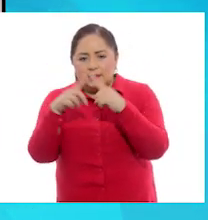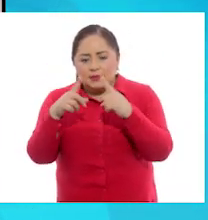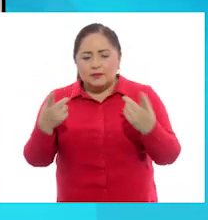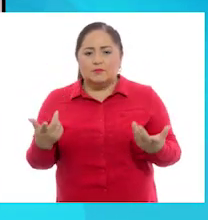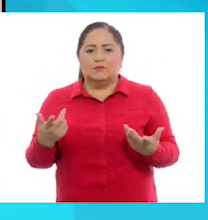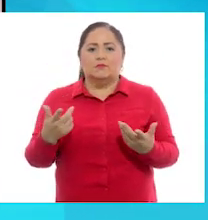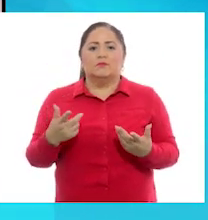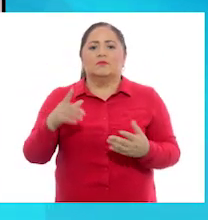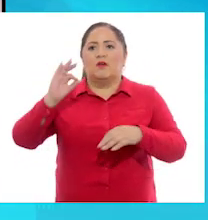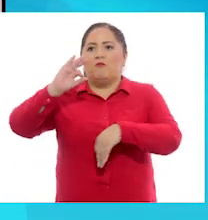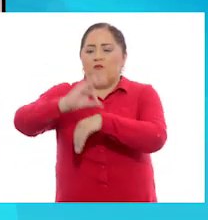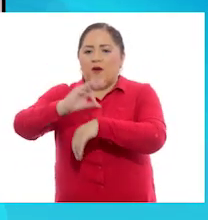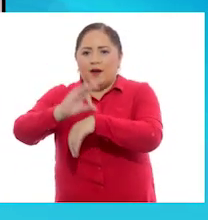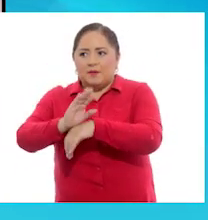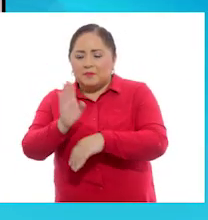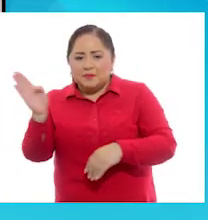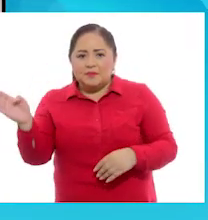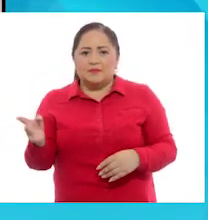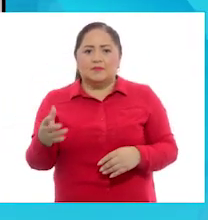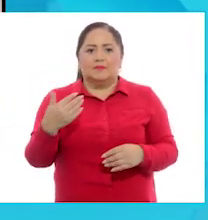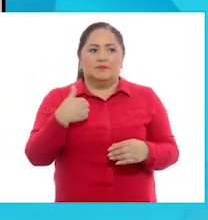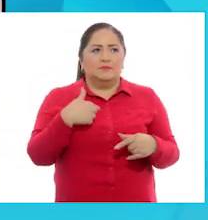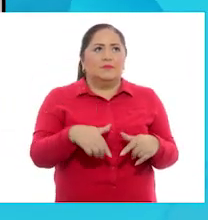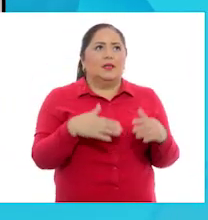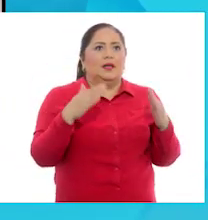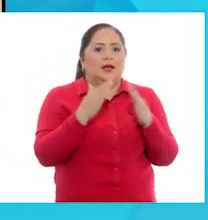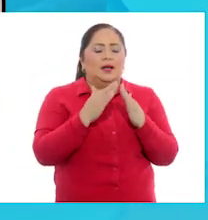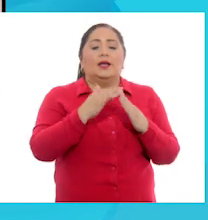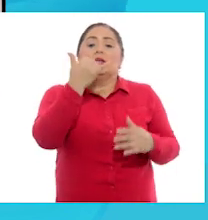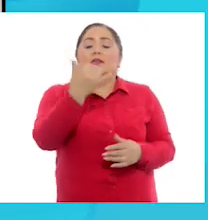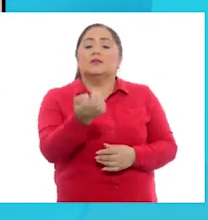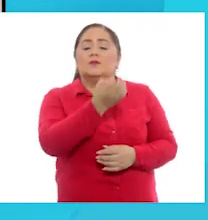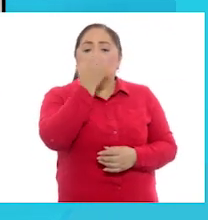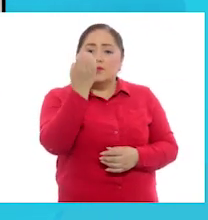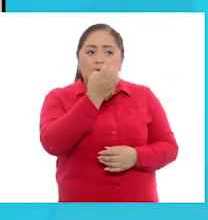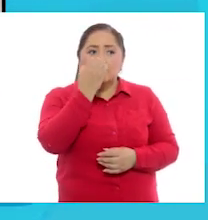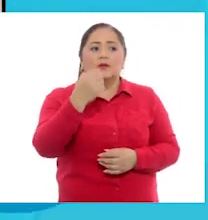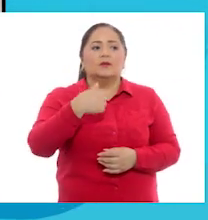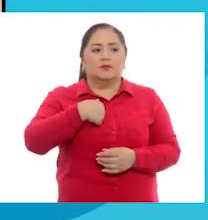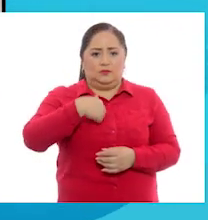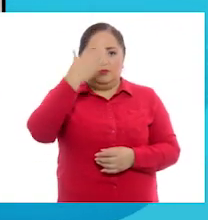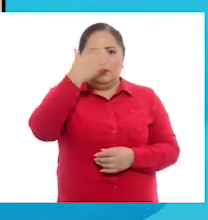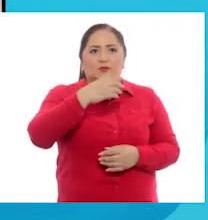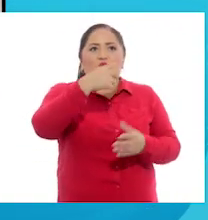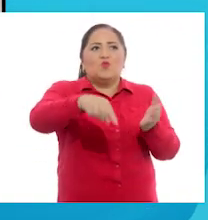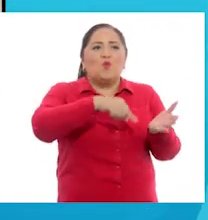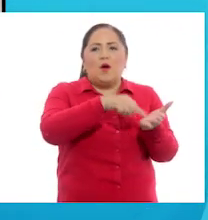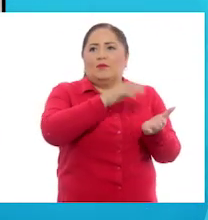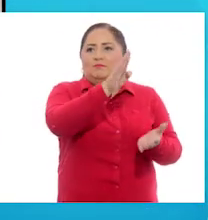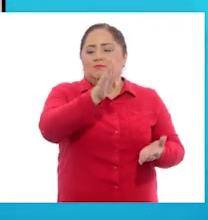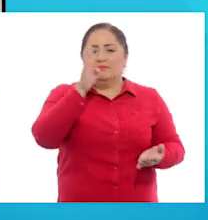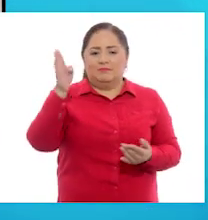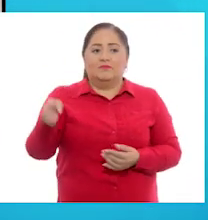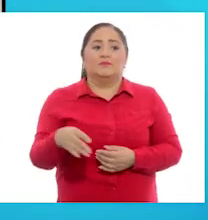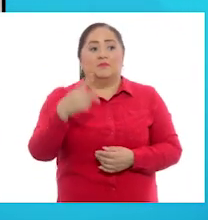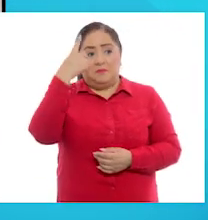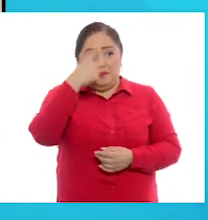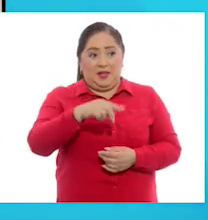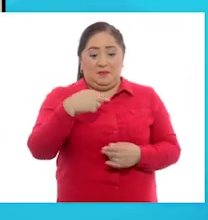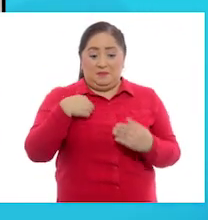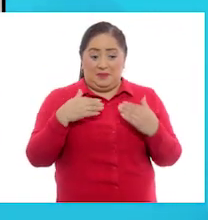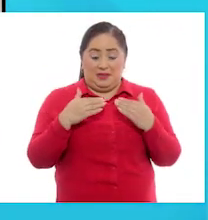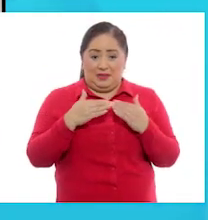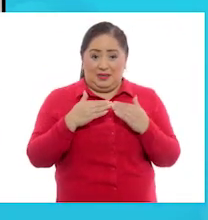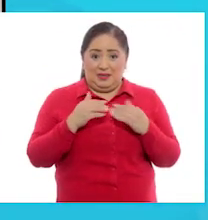las farmacias, mi casa y la escuela, entre otros muchos lugares. Para ir de mi